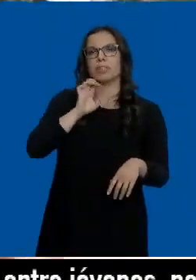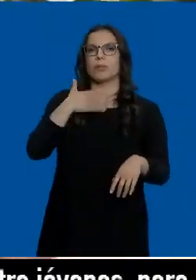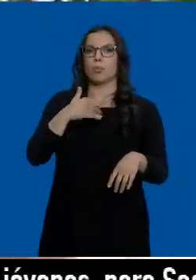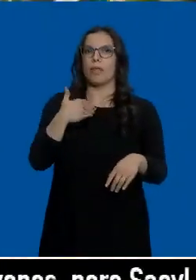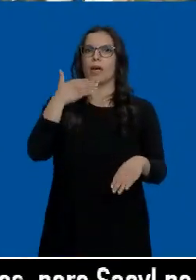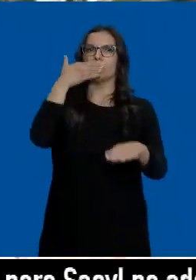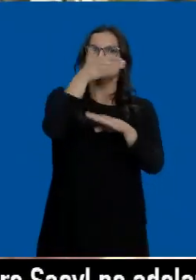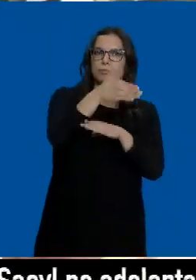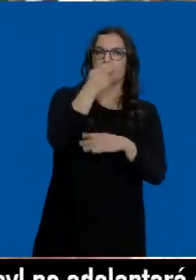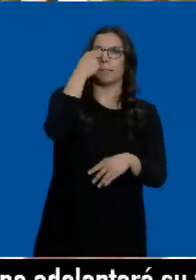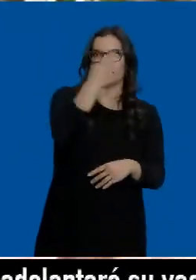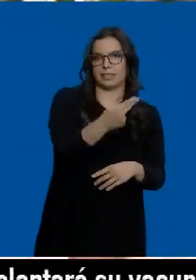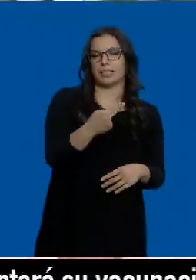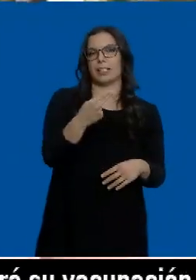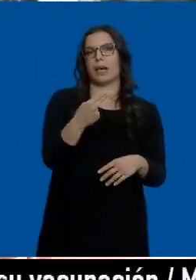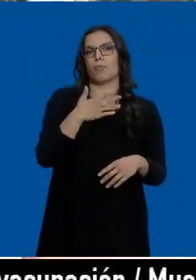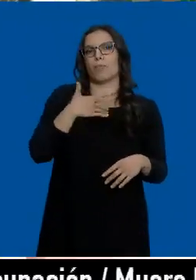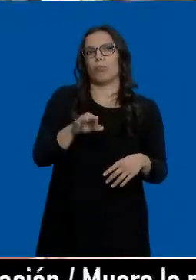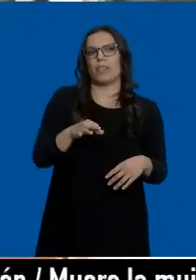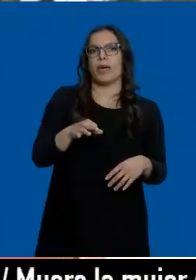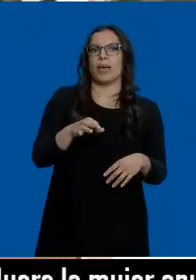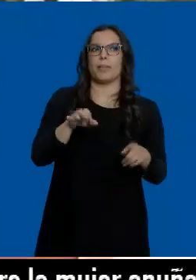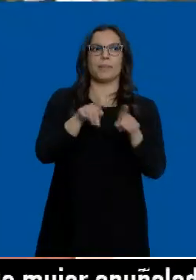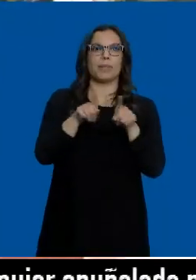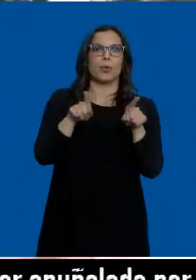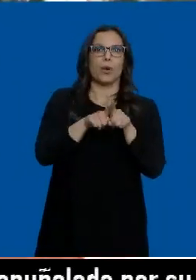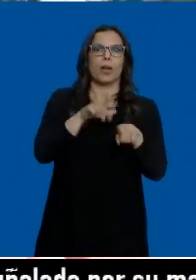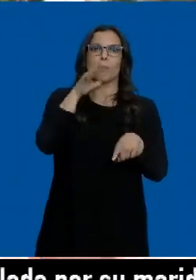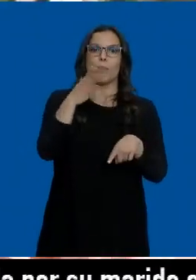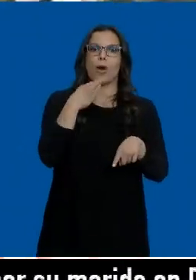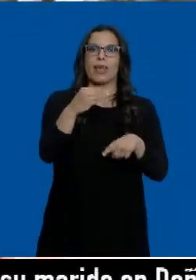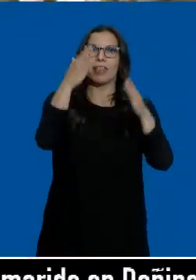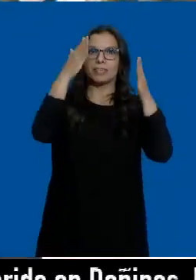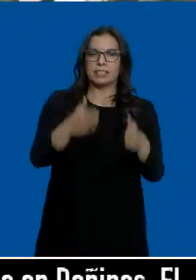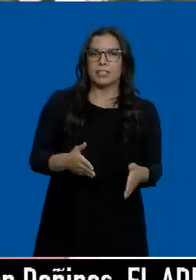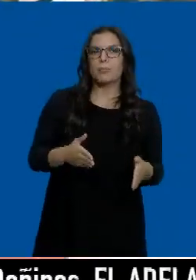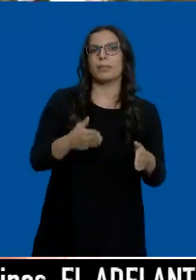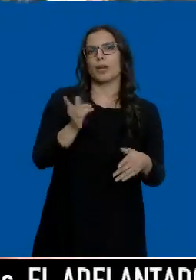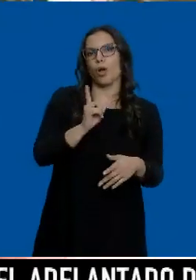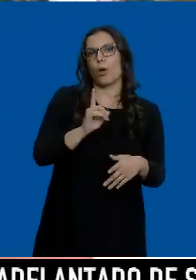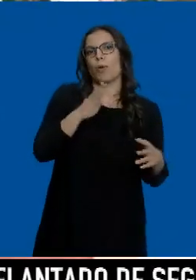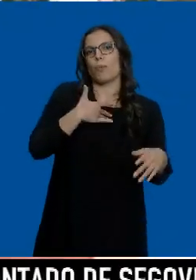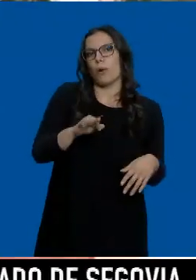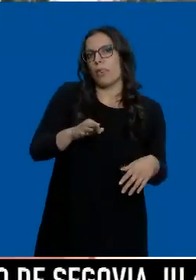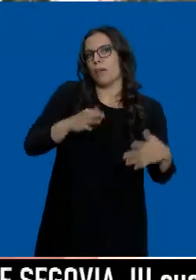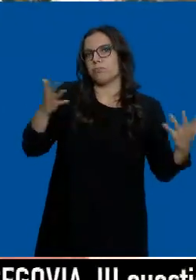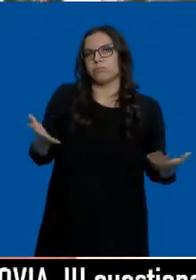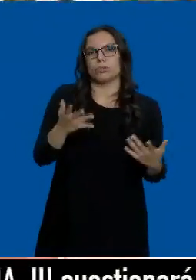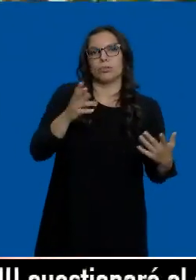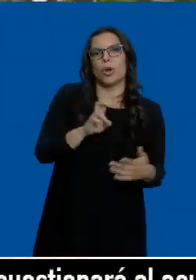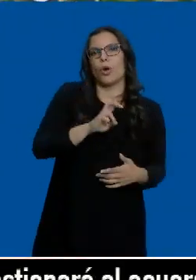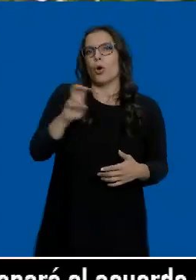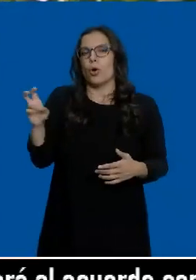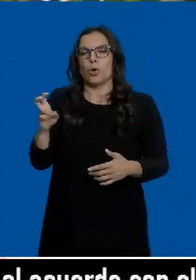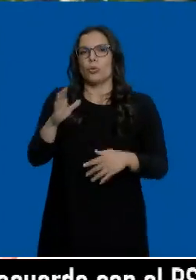cursarle esa visita, quizá a mejor no con motivo de las posiciones de las edades del hombre, pero sí a lo mejor con